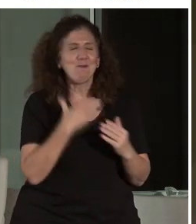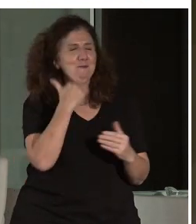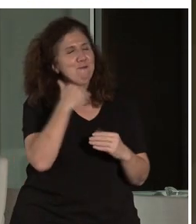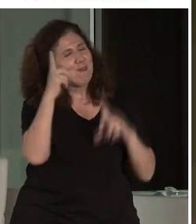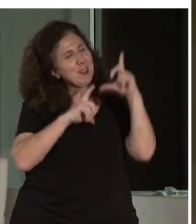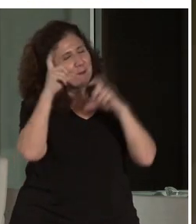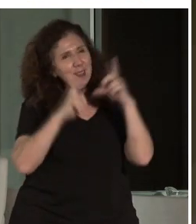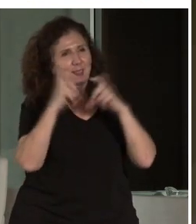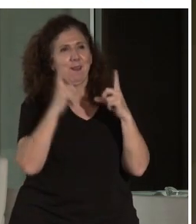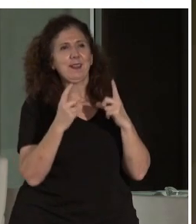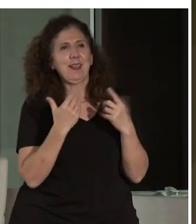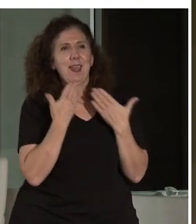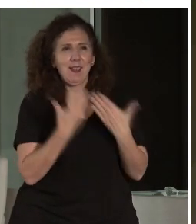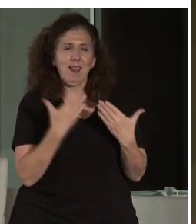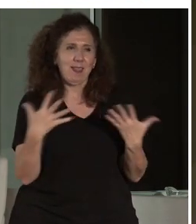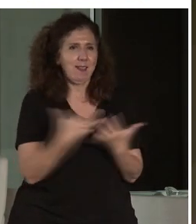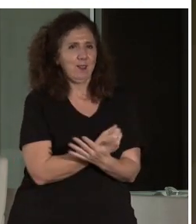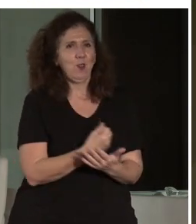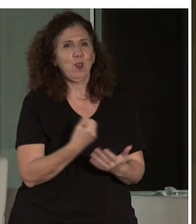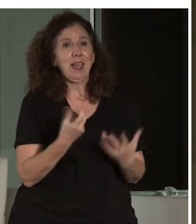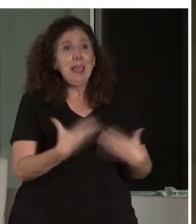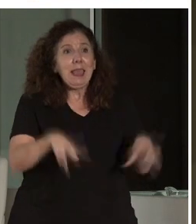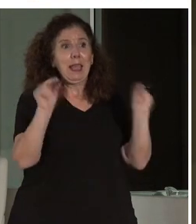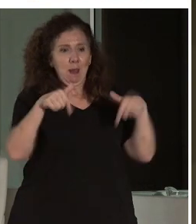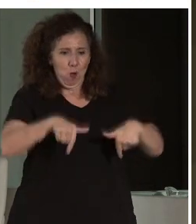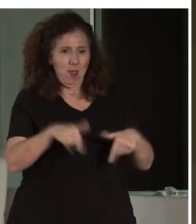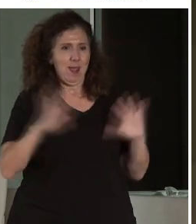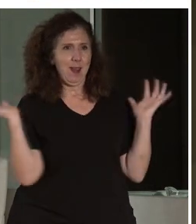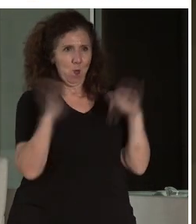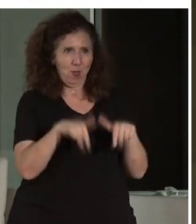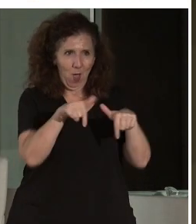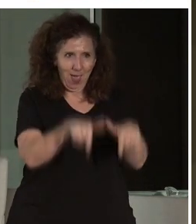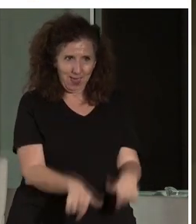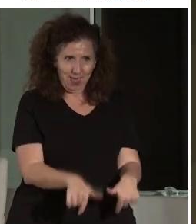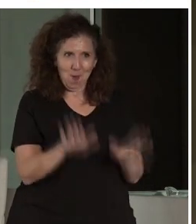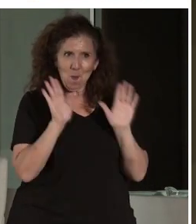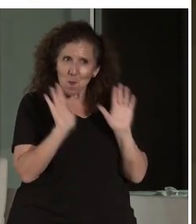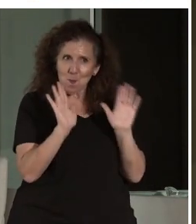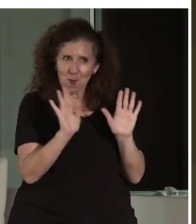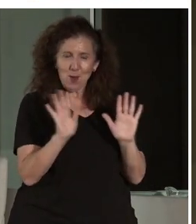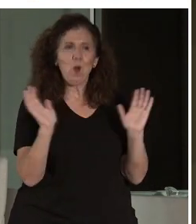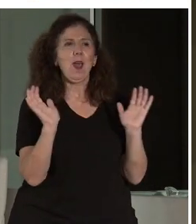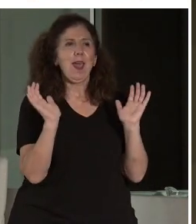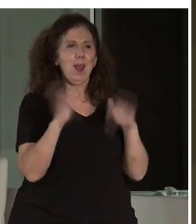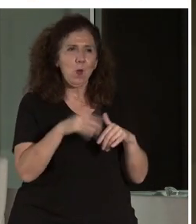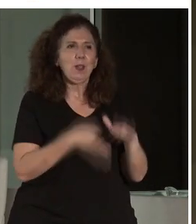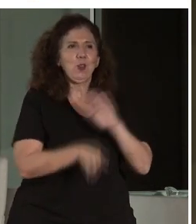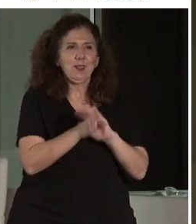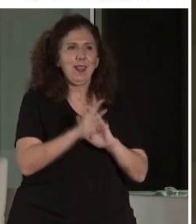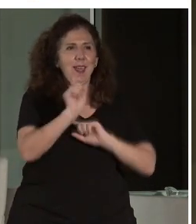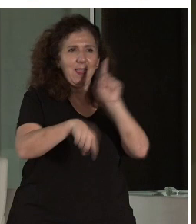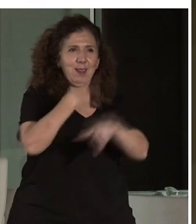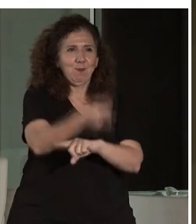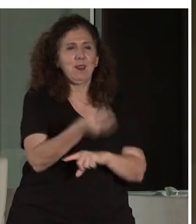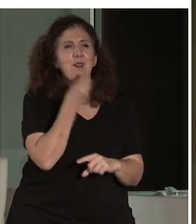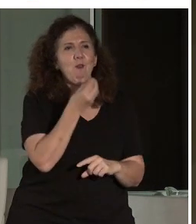bueno, muchísimas gracias. Y con esto cerramos el encuentro, el encuentro aquí, pero el encuentro continúa después de comer. Y a las 3